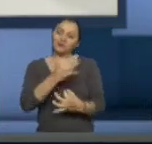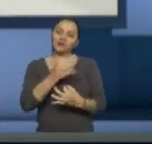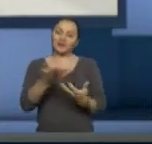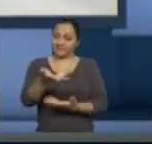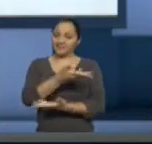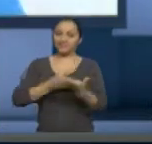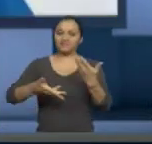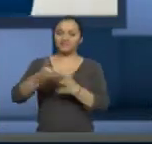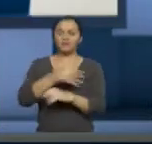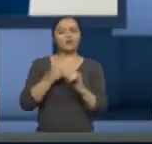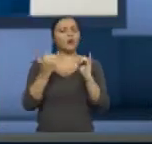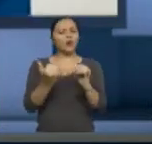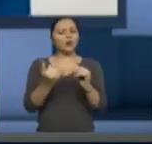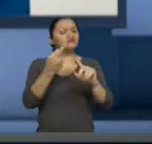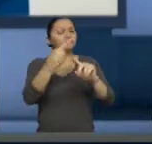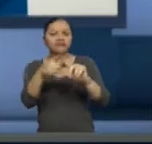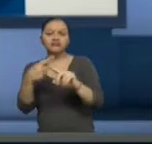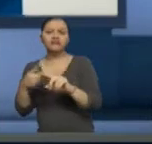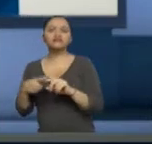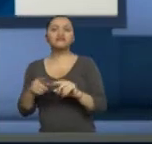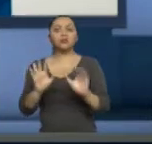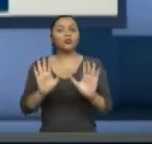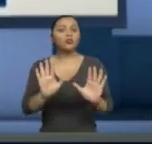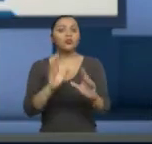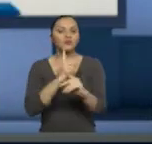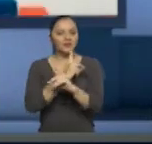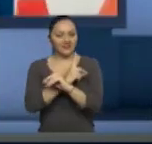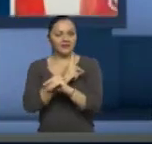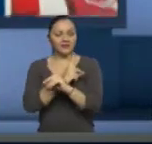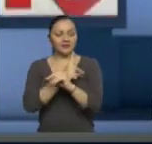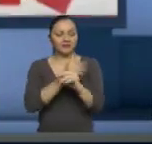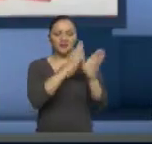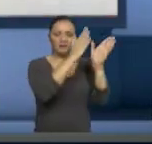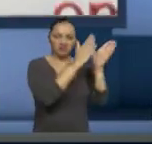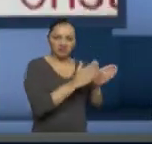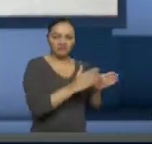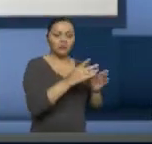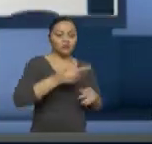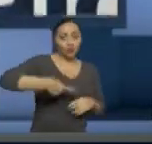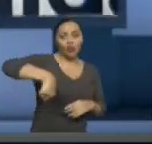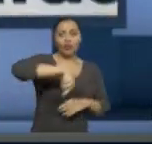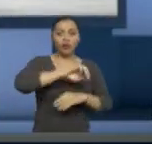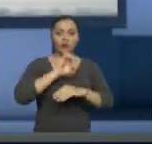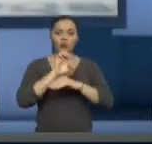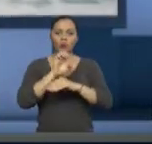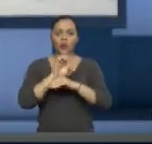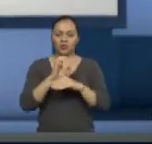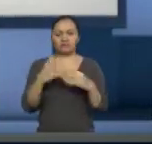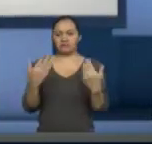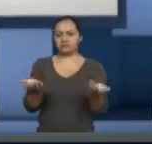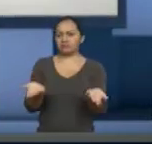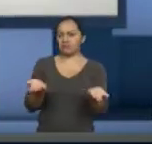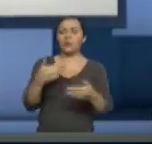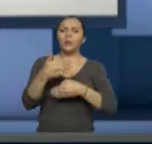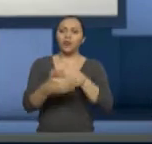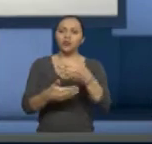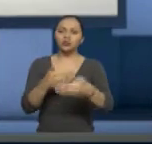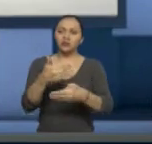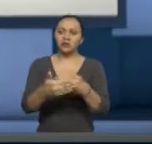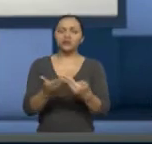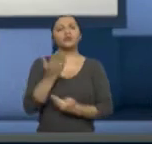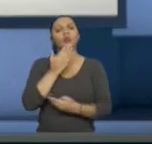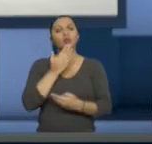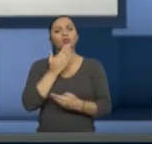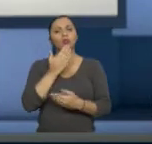Precisamente parte de la diversidad es la discapacidad. Muchas personas en nuestro país se preguntan cuál es el procedimiento para poder